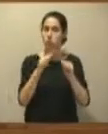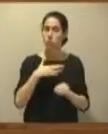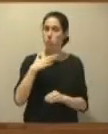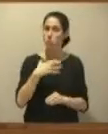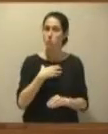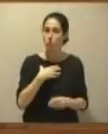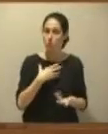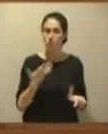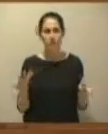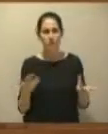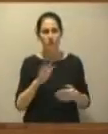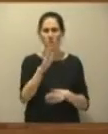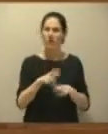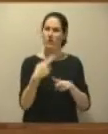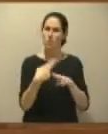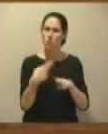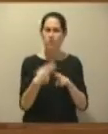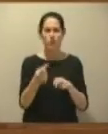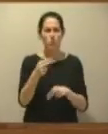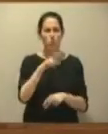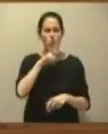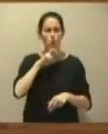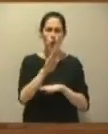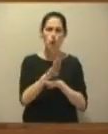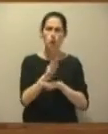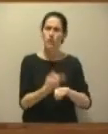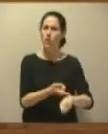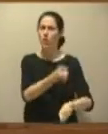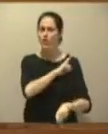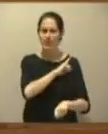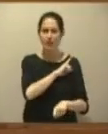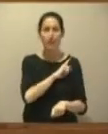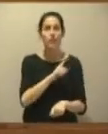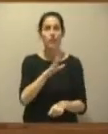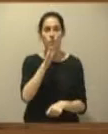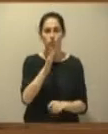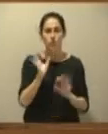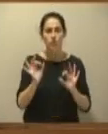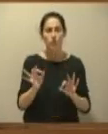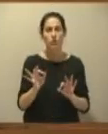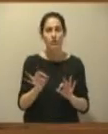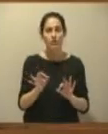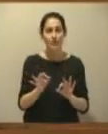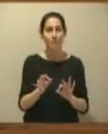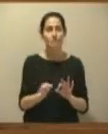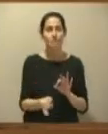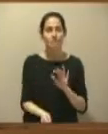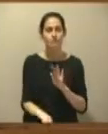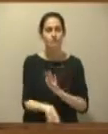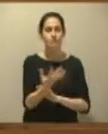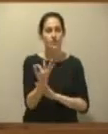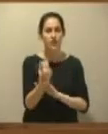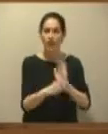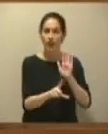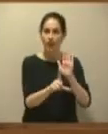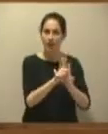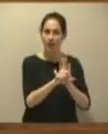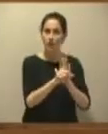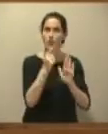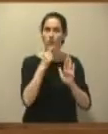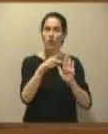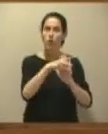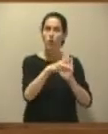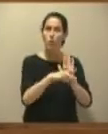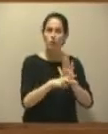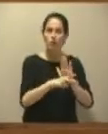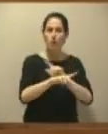cierto hiperconservacionismo nos parece que no es de recibo y es la que precisamente ha generado una legislación, una normativa